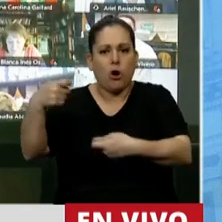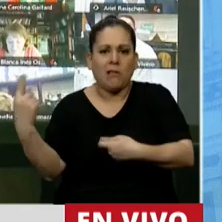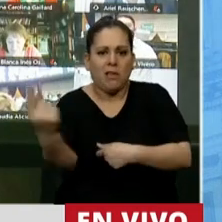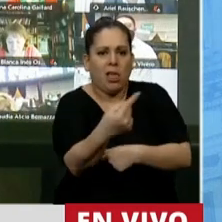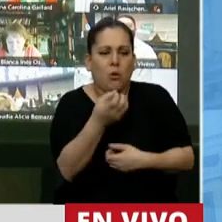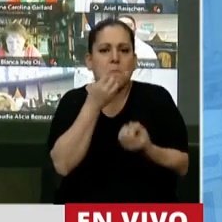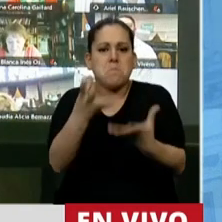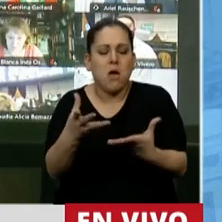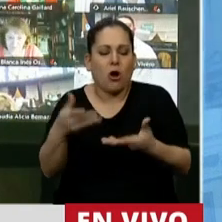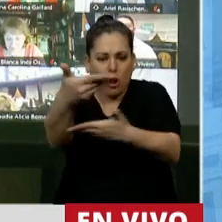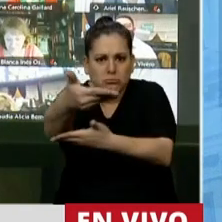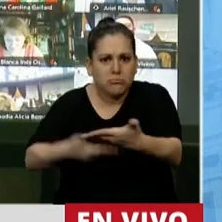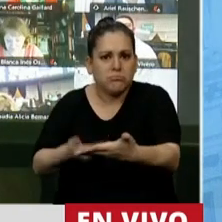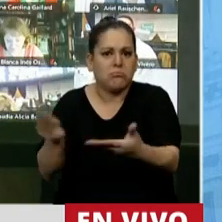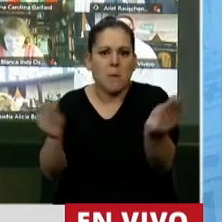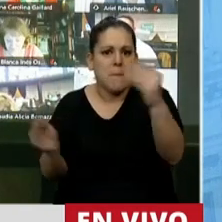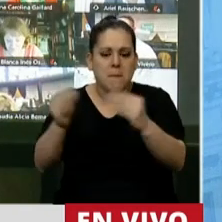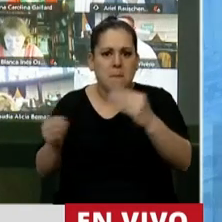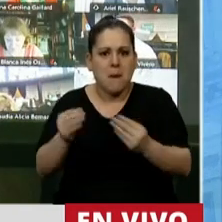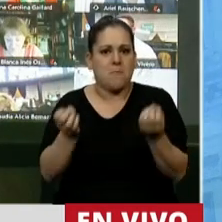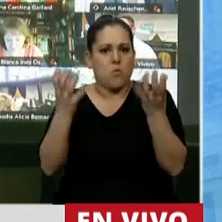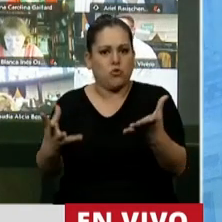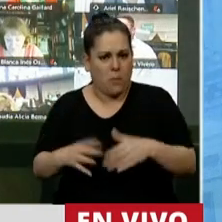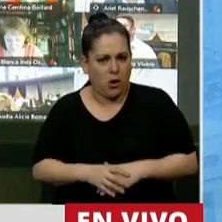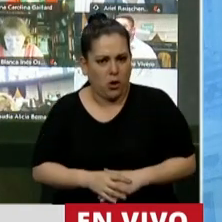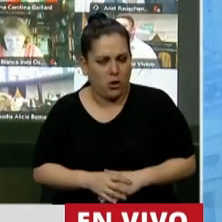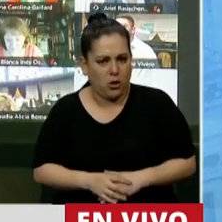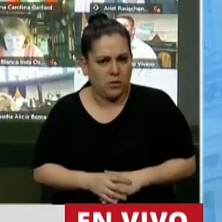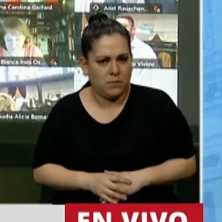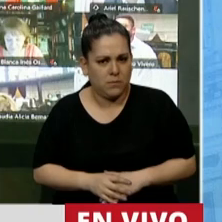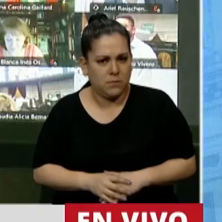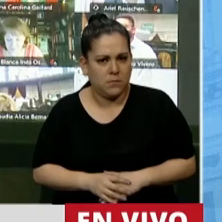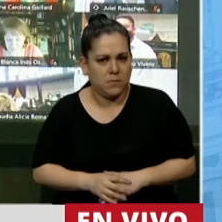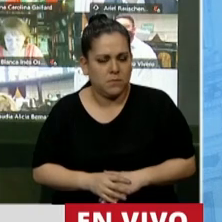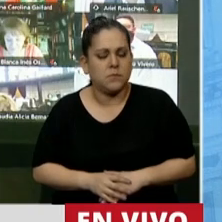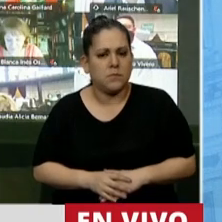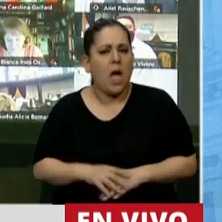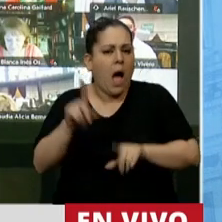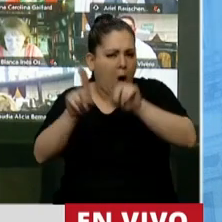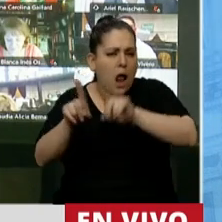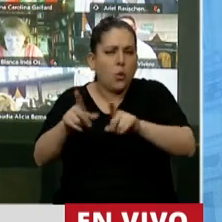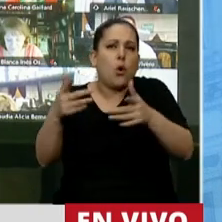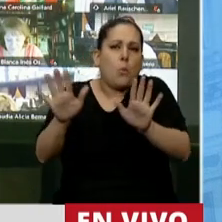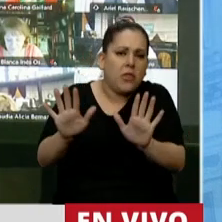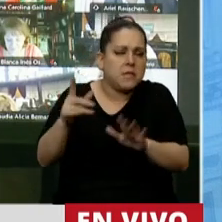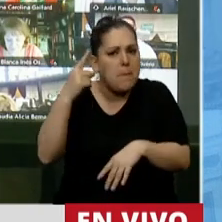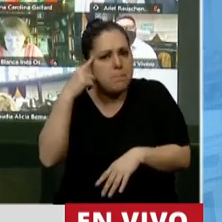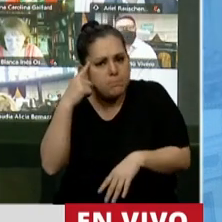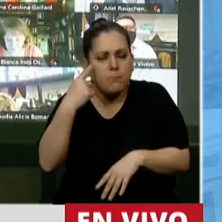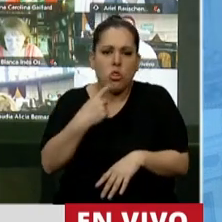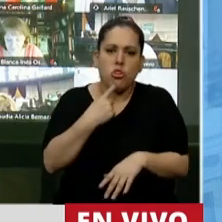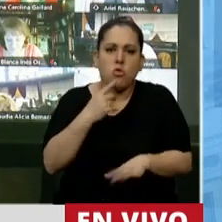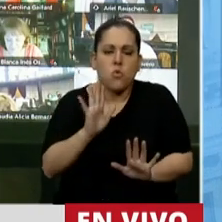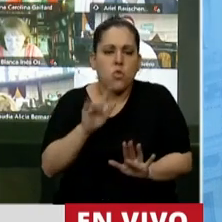y es la lógica parlamentaria esa, Presidente. Ahora, ¿alguien puede poner en duda hoy que estamos en un